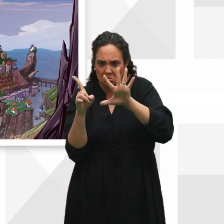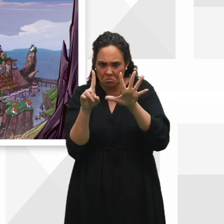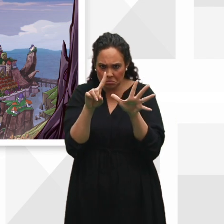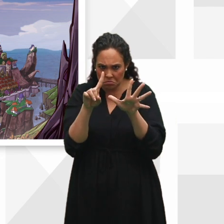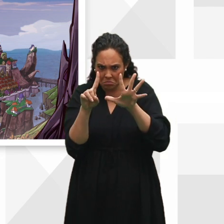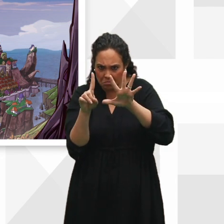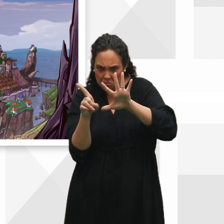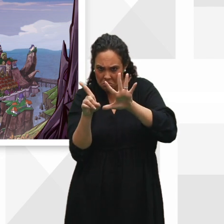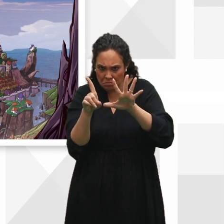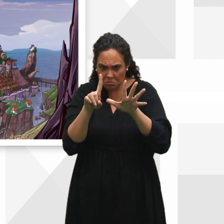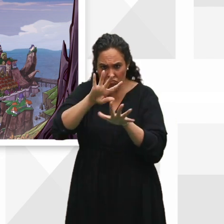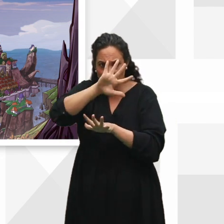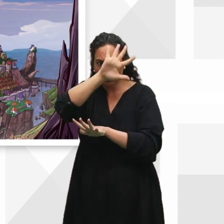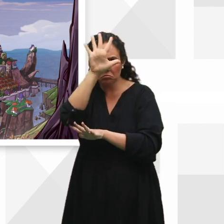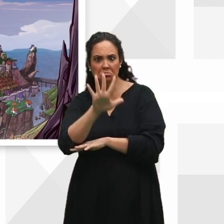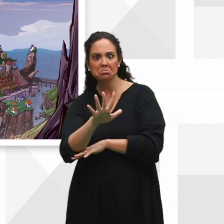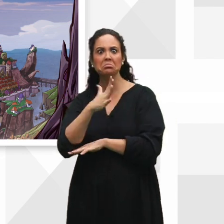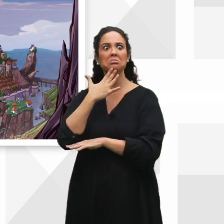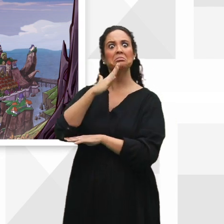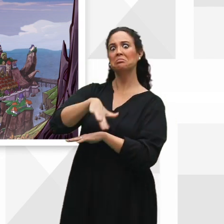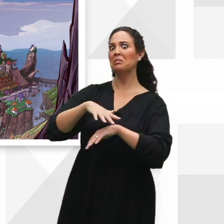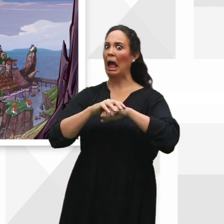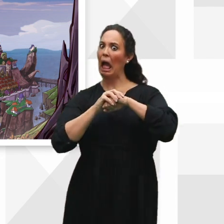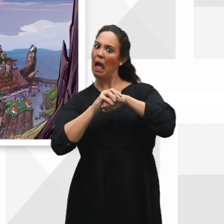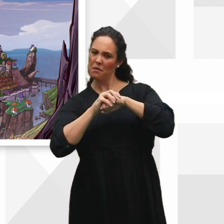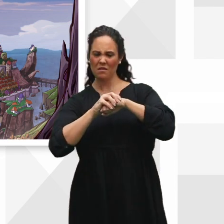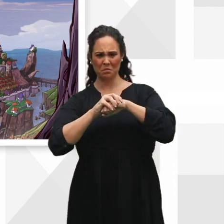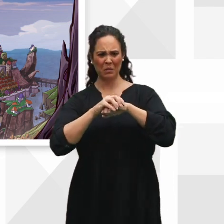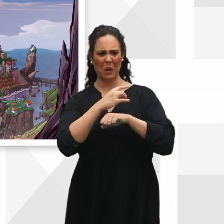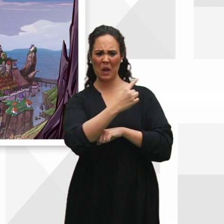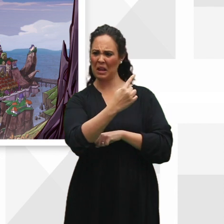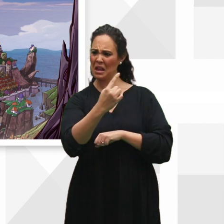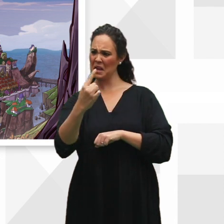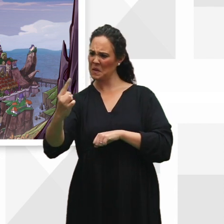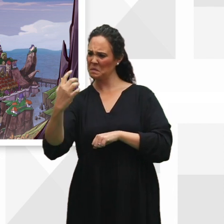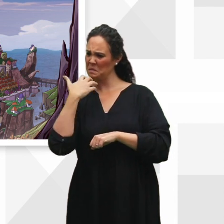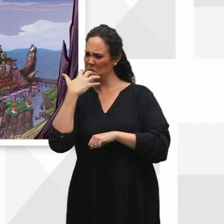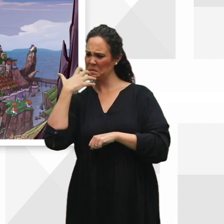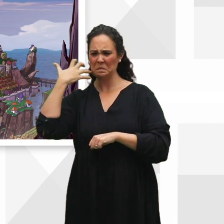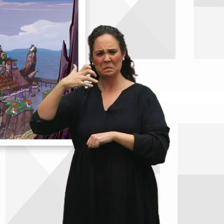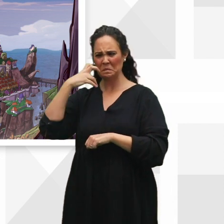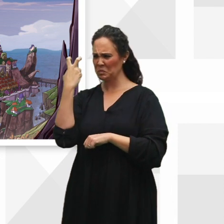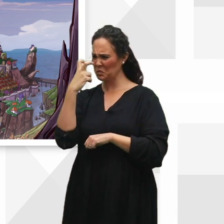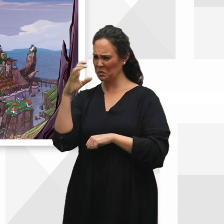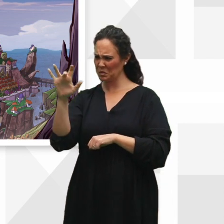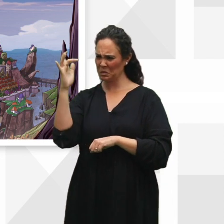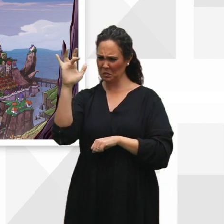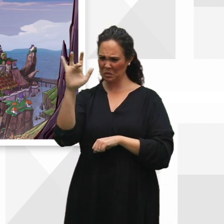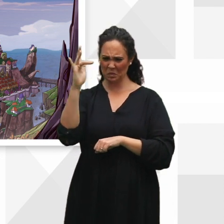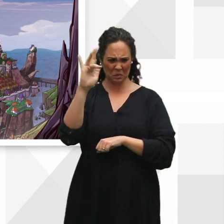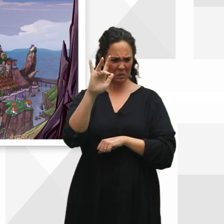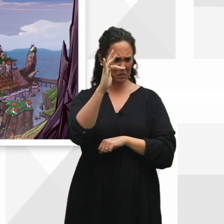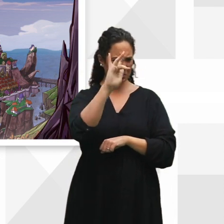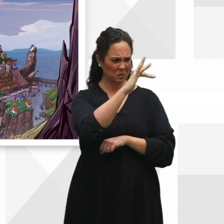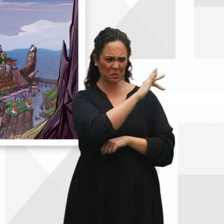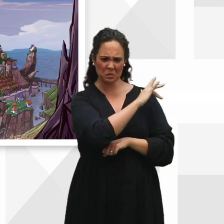Aunque parecían amigables, cada uno tenía un brillo maligno en sus ojos. Y